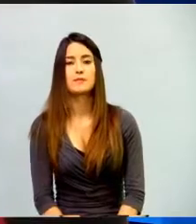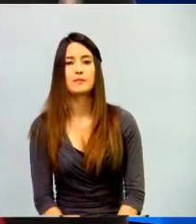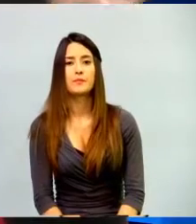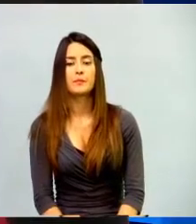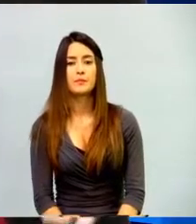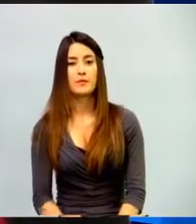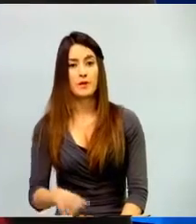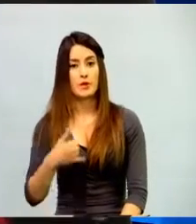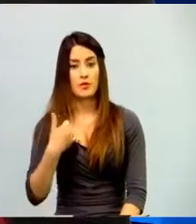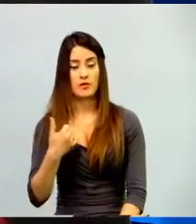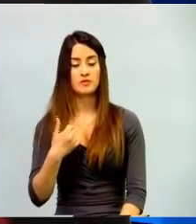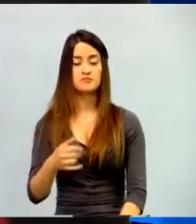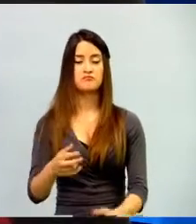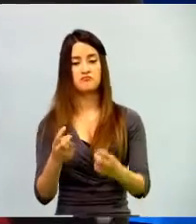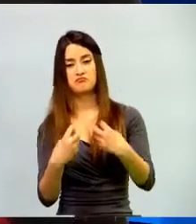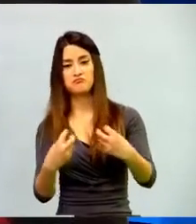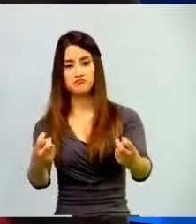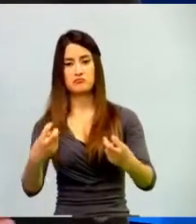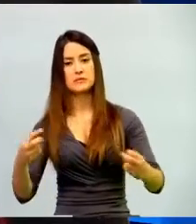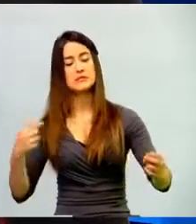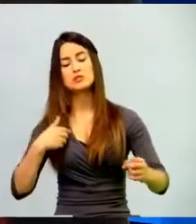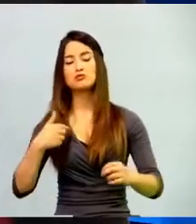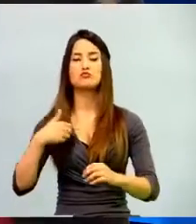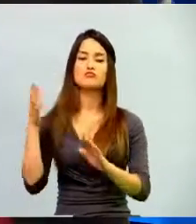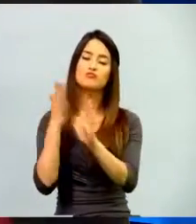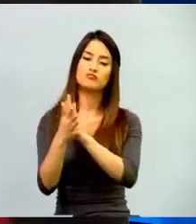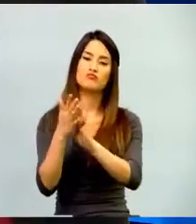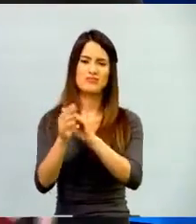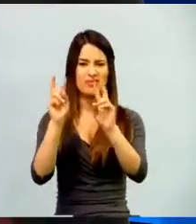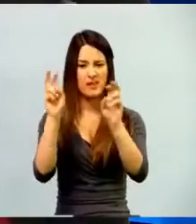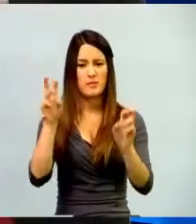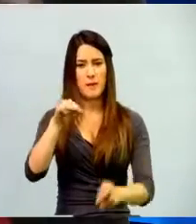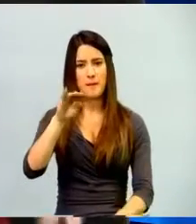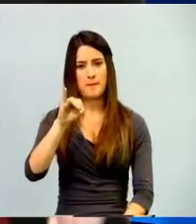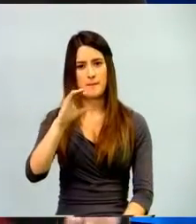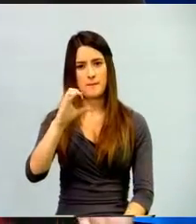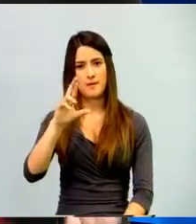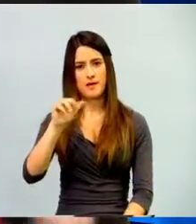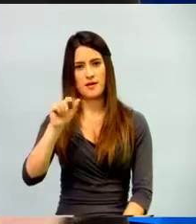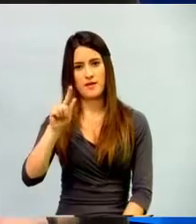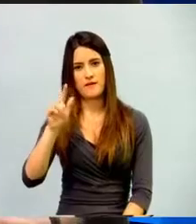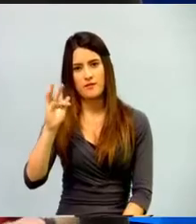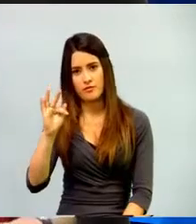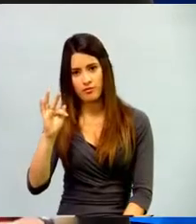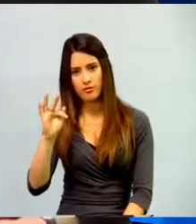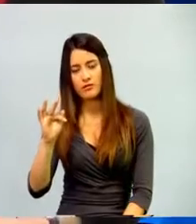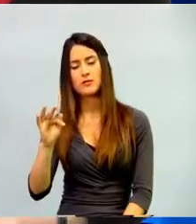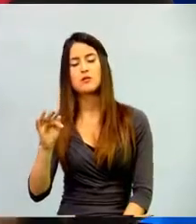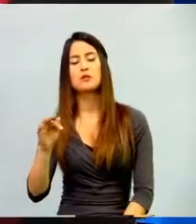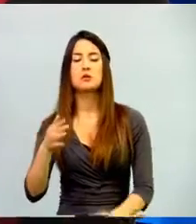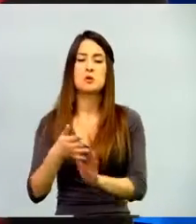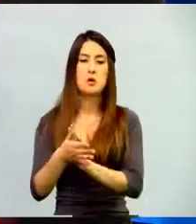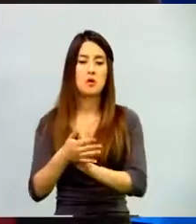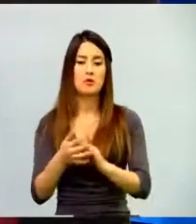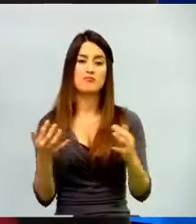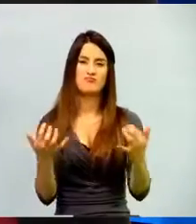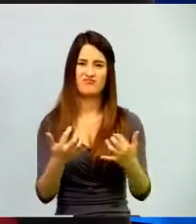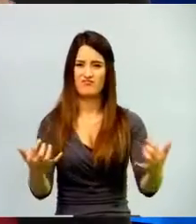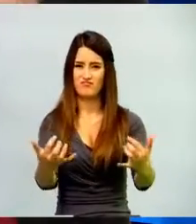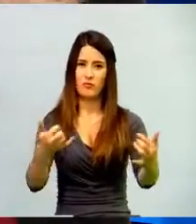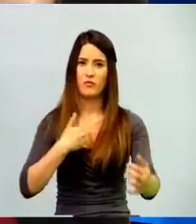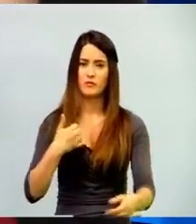cuando les empecé a hablar sobre Minecraft, ellos lo primero que dijeron, profe, vamos es a jugar. Entonces yo les decía, no,